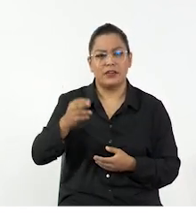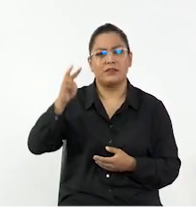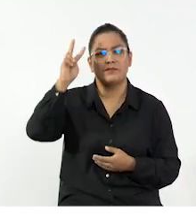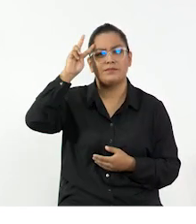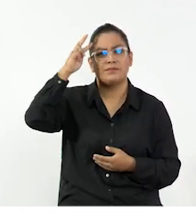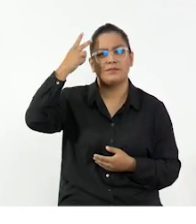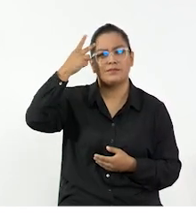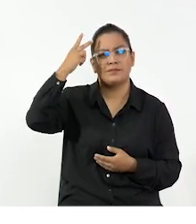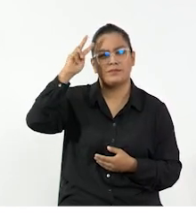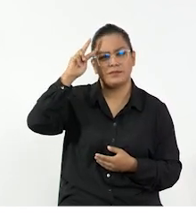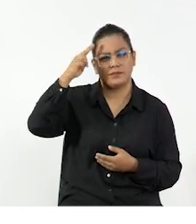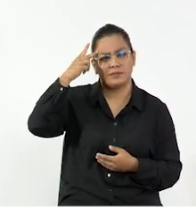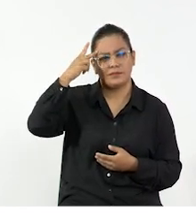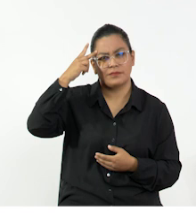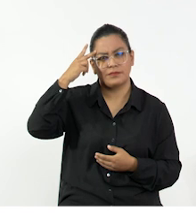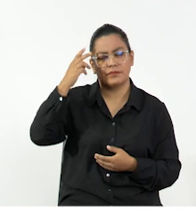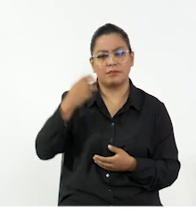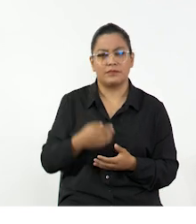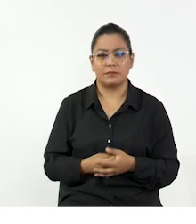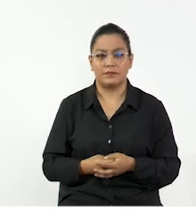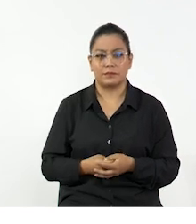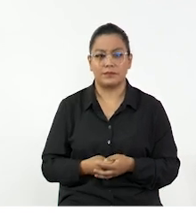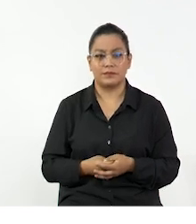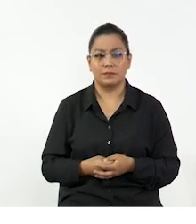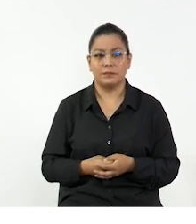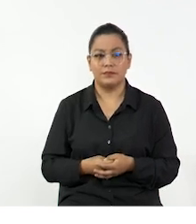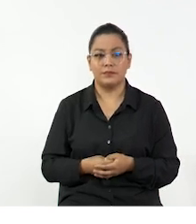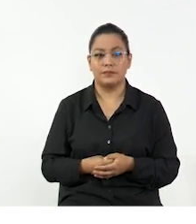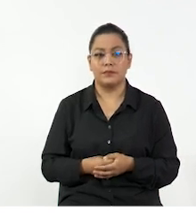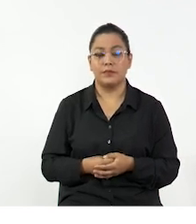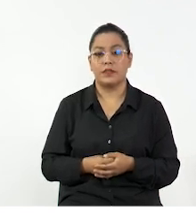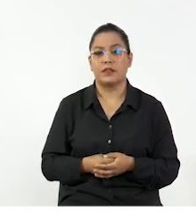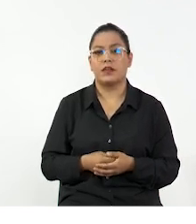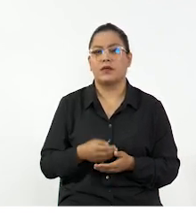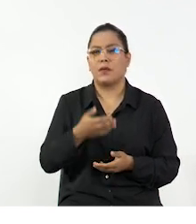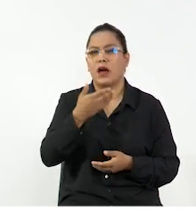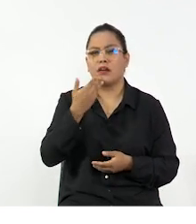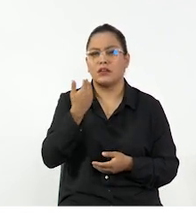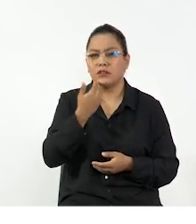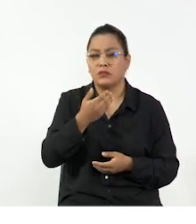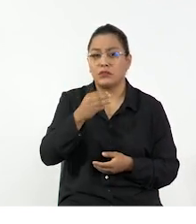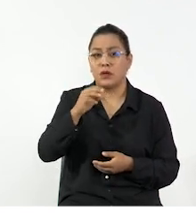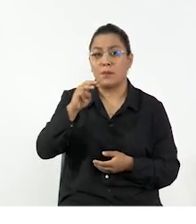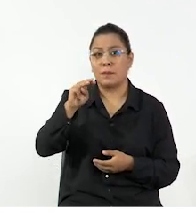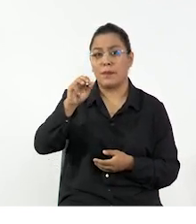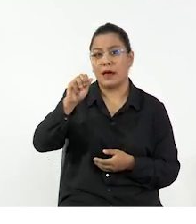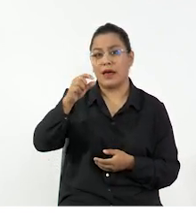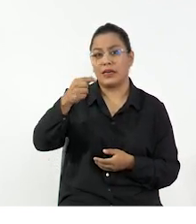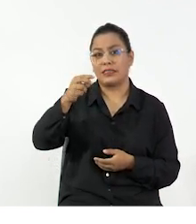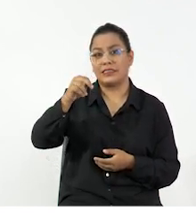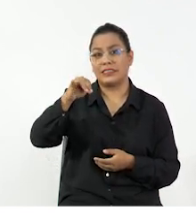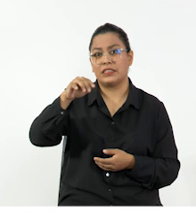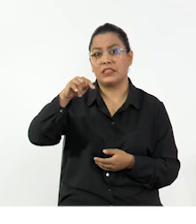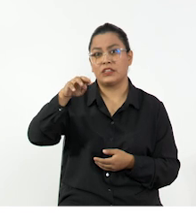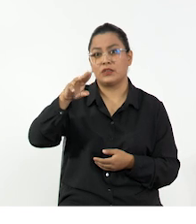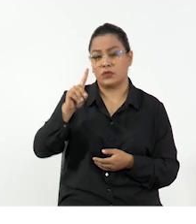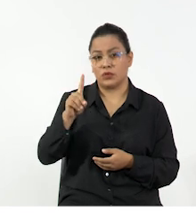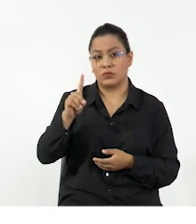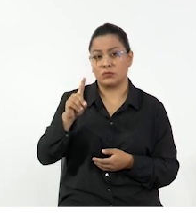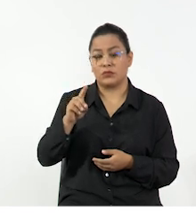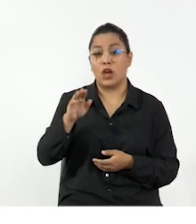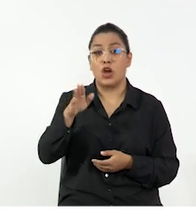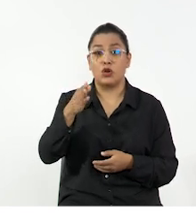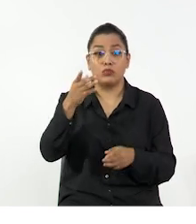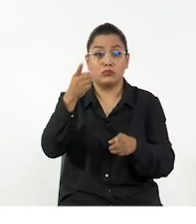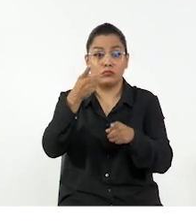Es necesario definir qué pasa con las magnitudes físicas, qué pasa con las unidades asociadas a